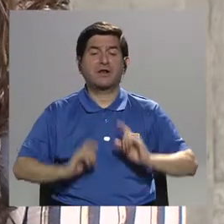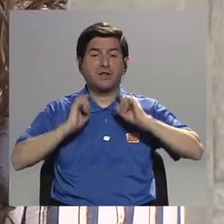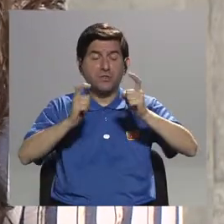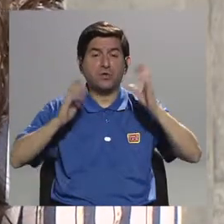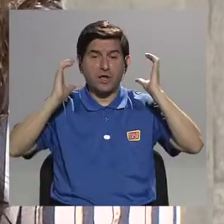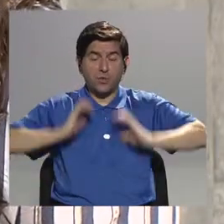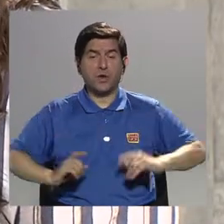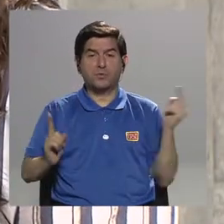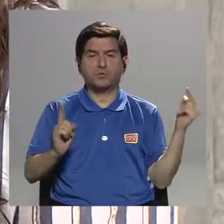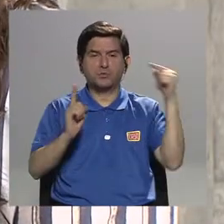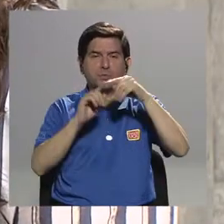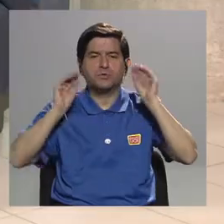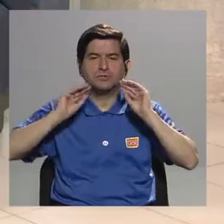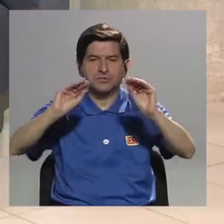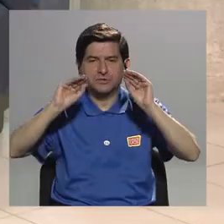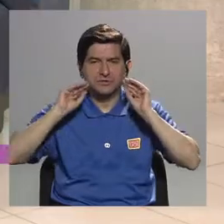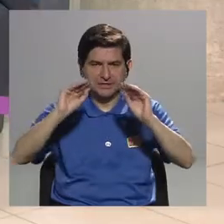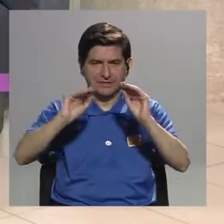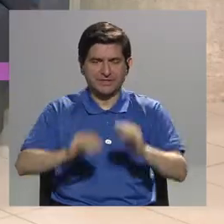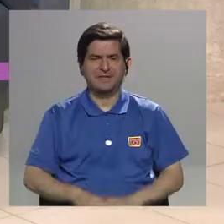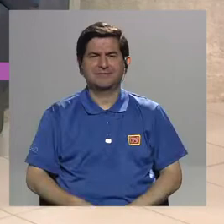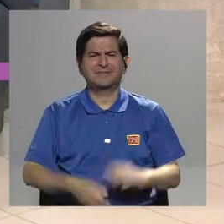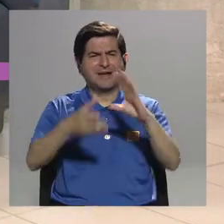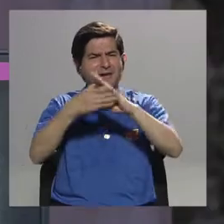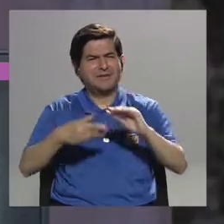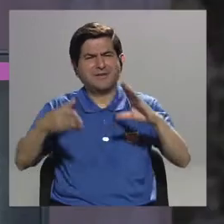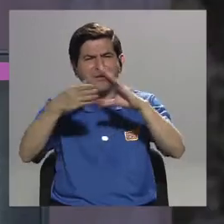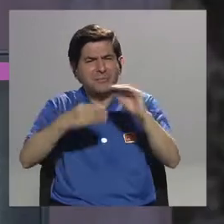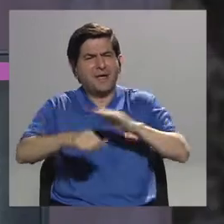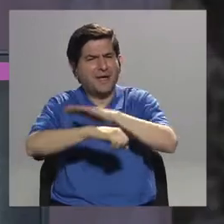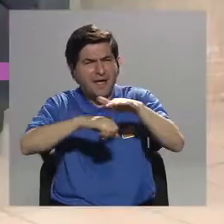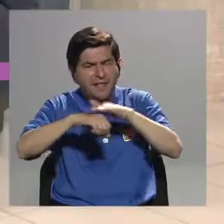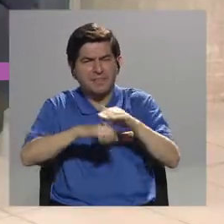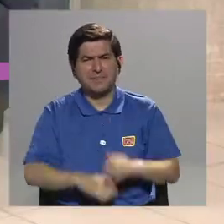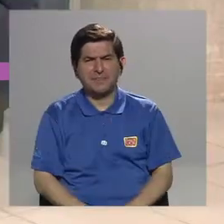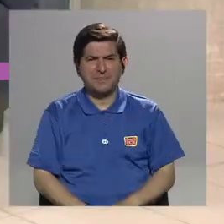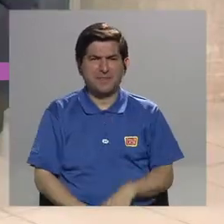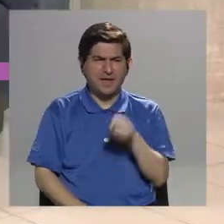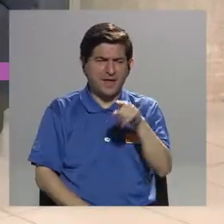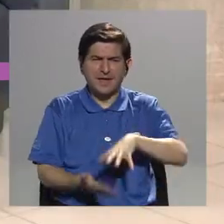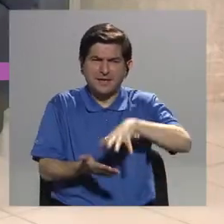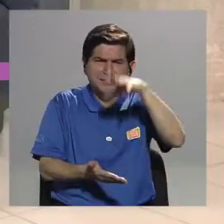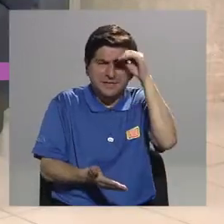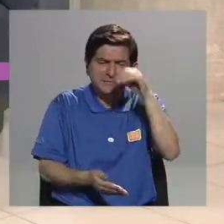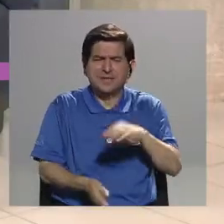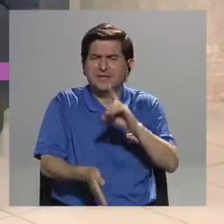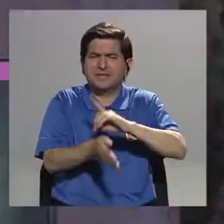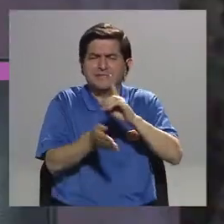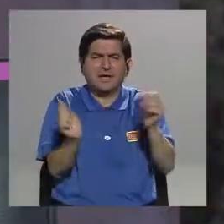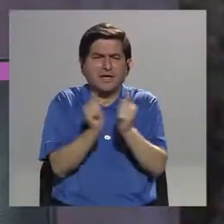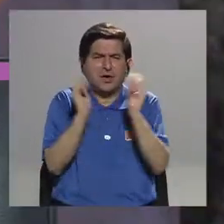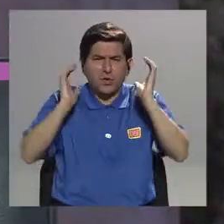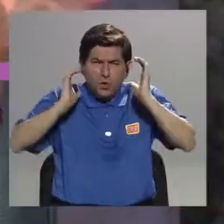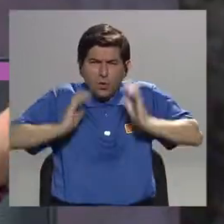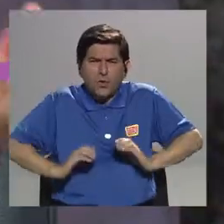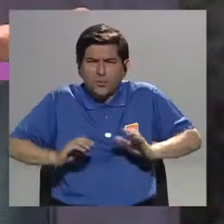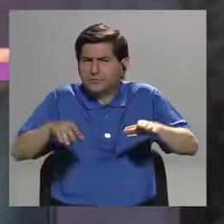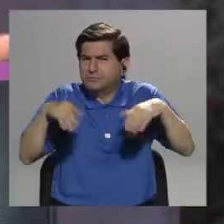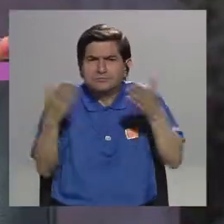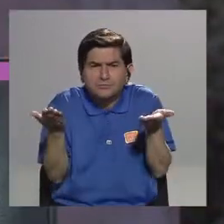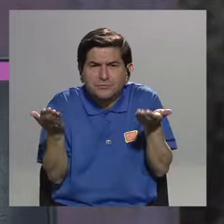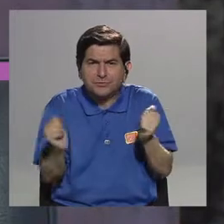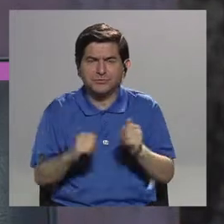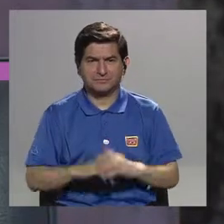les vamos a hablar acerca de la donación de cuerpos para fines académicos. Coméntenos, doctora, por favor, ¿cómo se maneja esto del